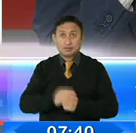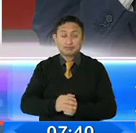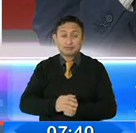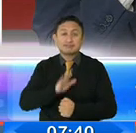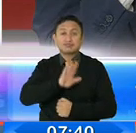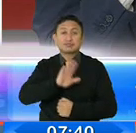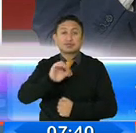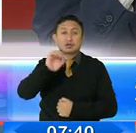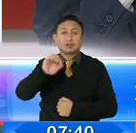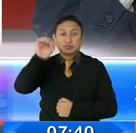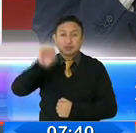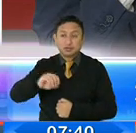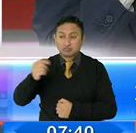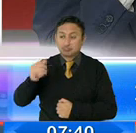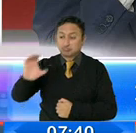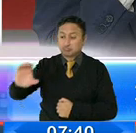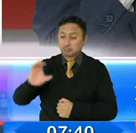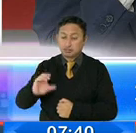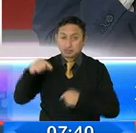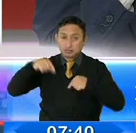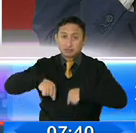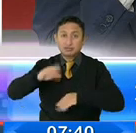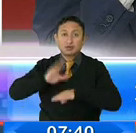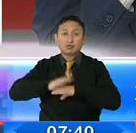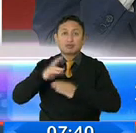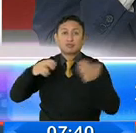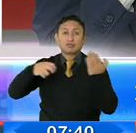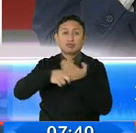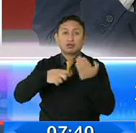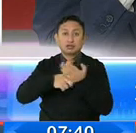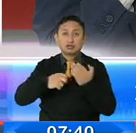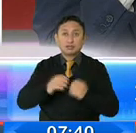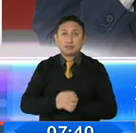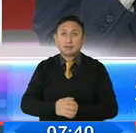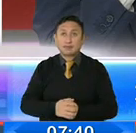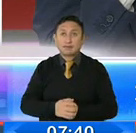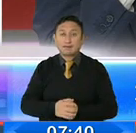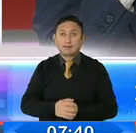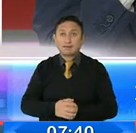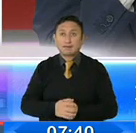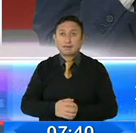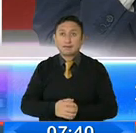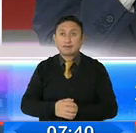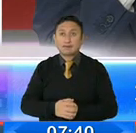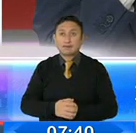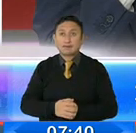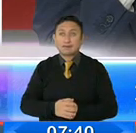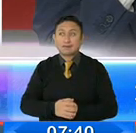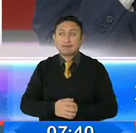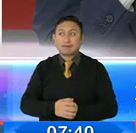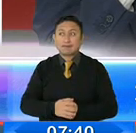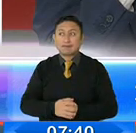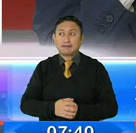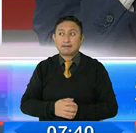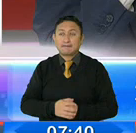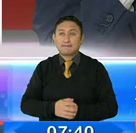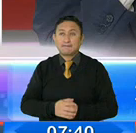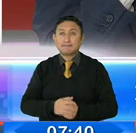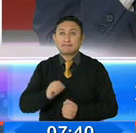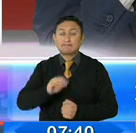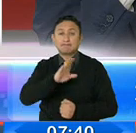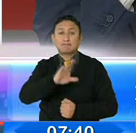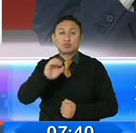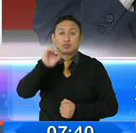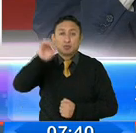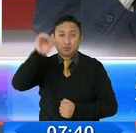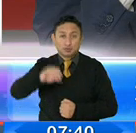% de los ingresos que responden a los pasajes que tiene que asumir cada usuario, están al 50%